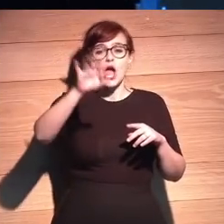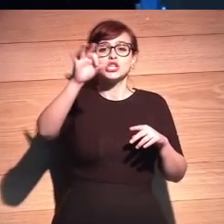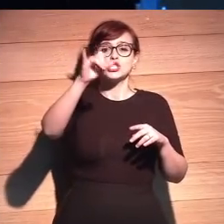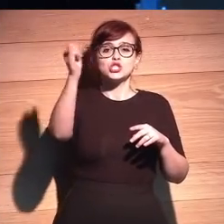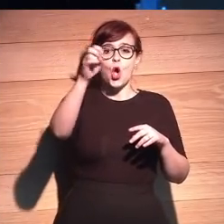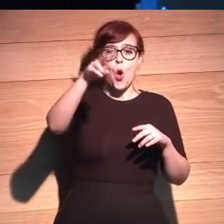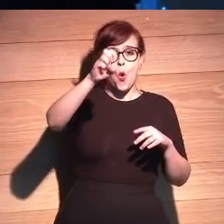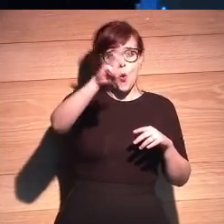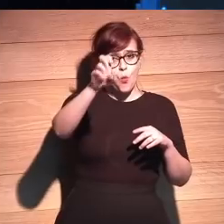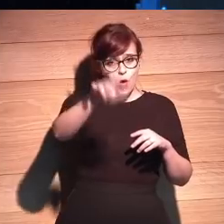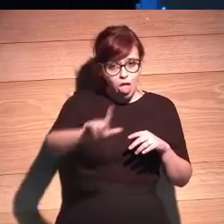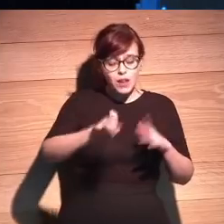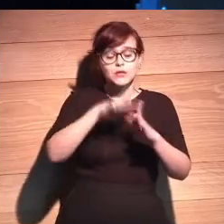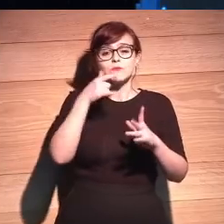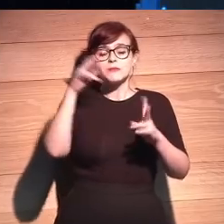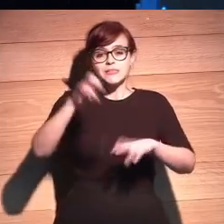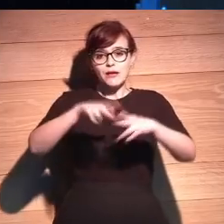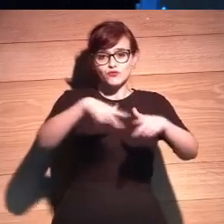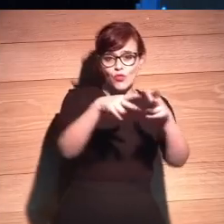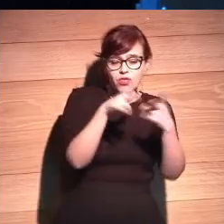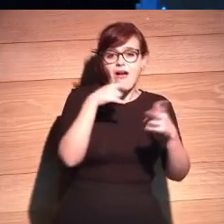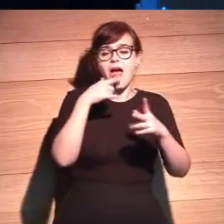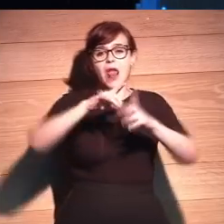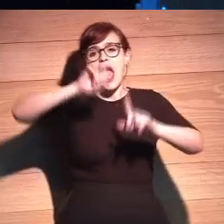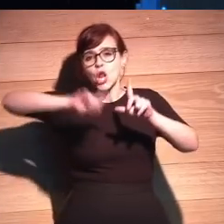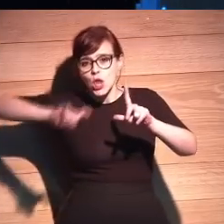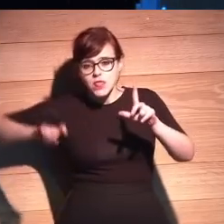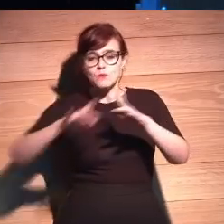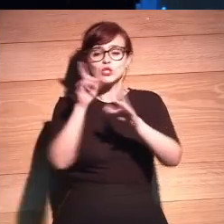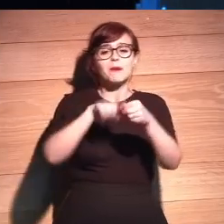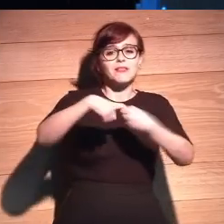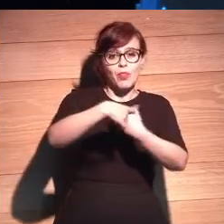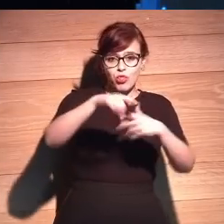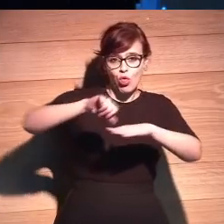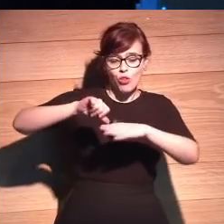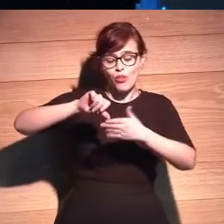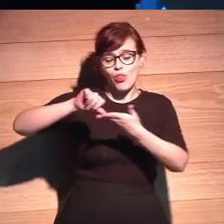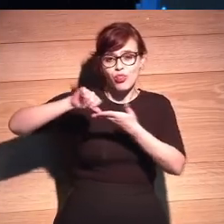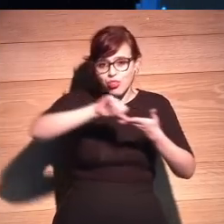como educación, los sesgos sociales, los algoritmos, participación ciudadana,